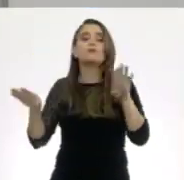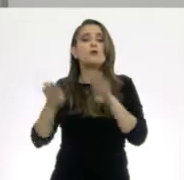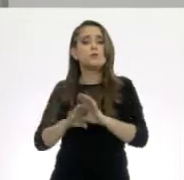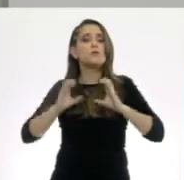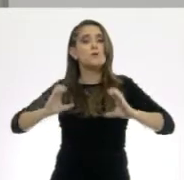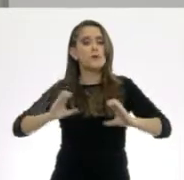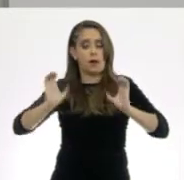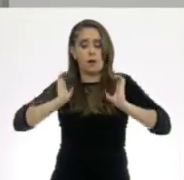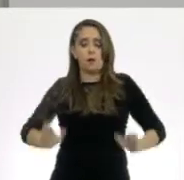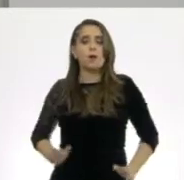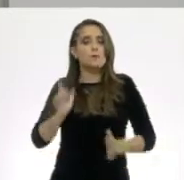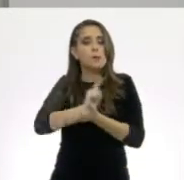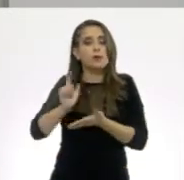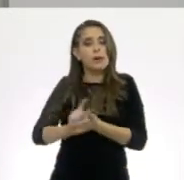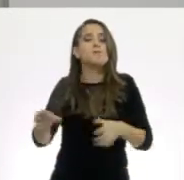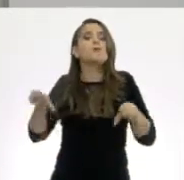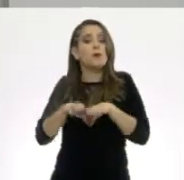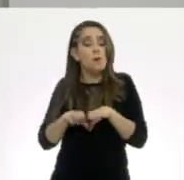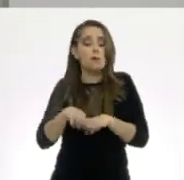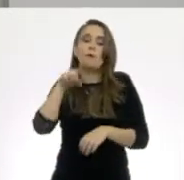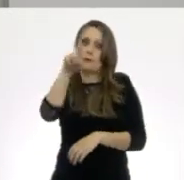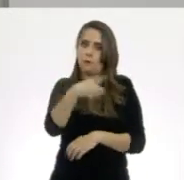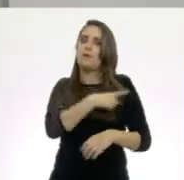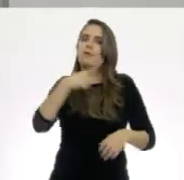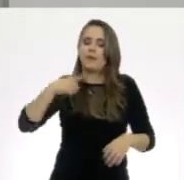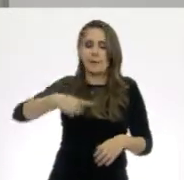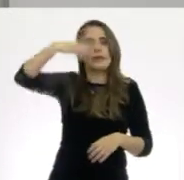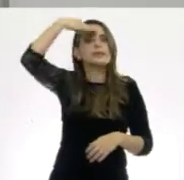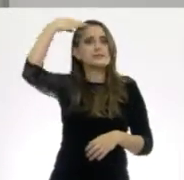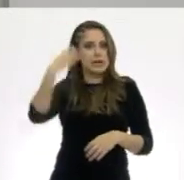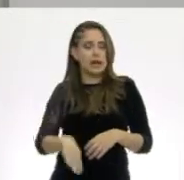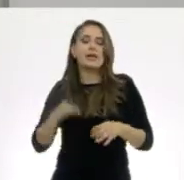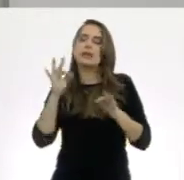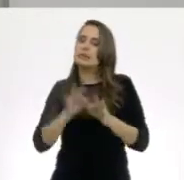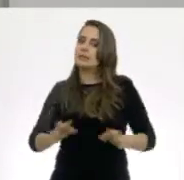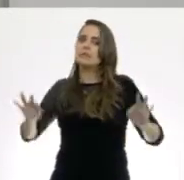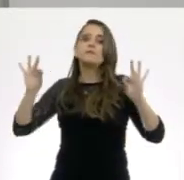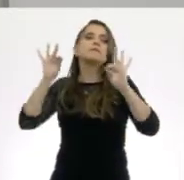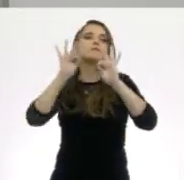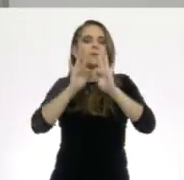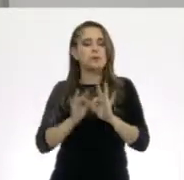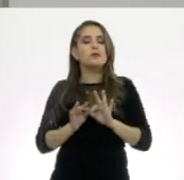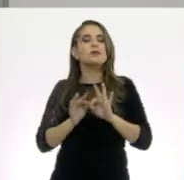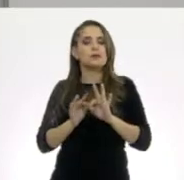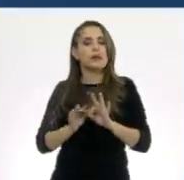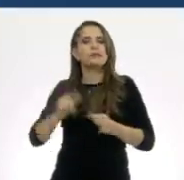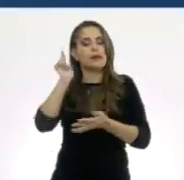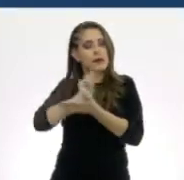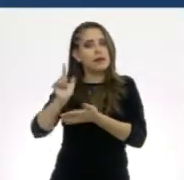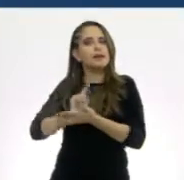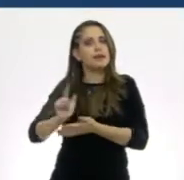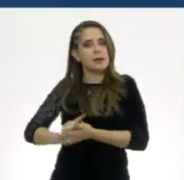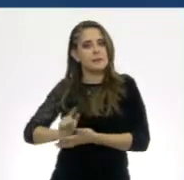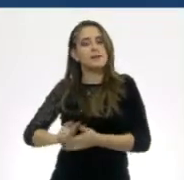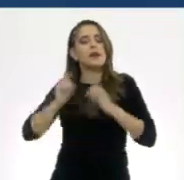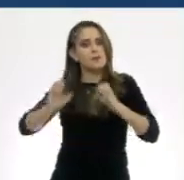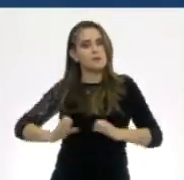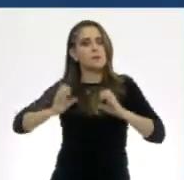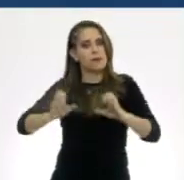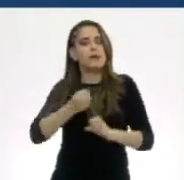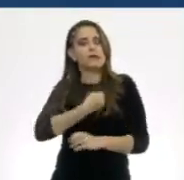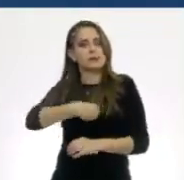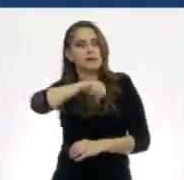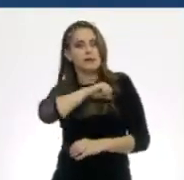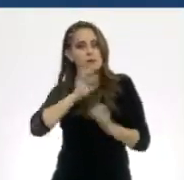¿Verdad, Ton? Claro. Es una buena manera de recordar todo esto de las prácticas de higiene para cuidar y mantener